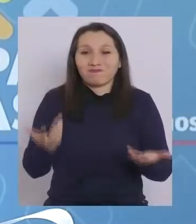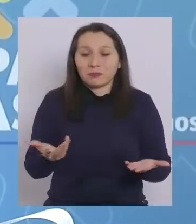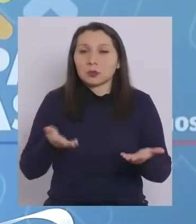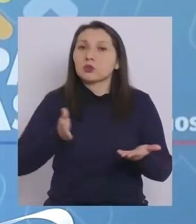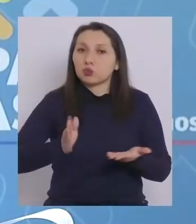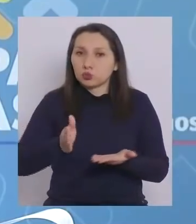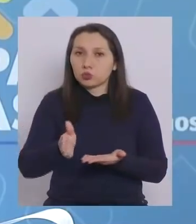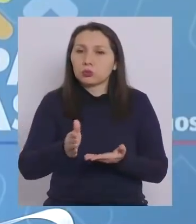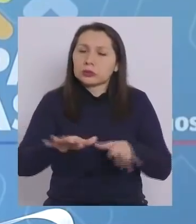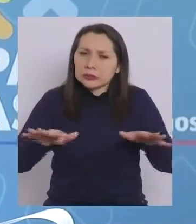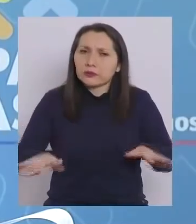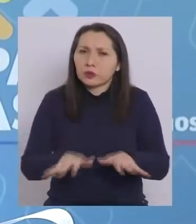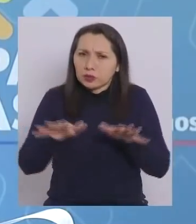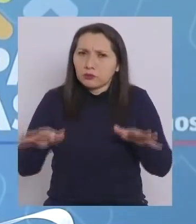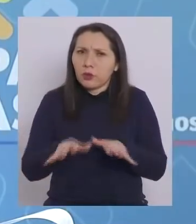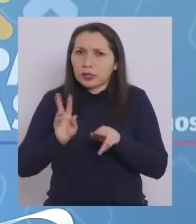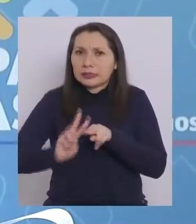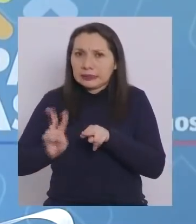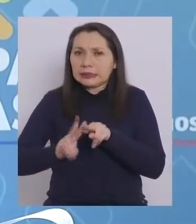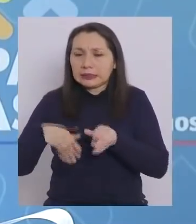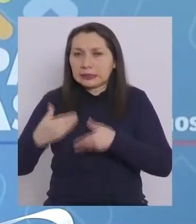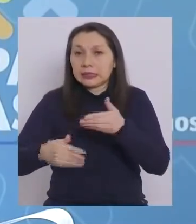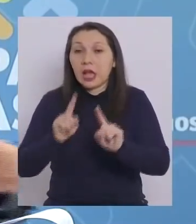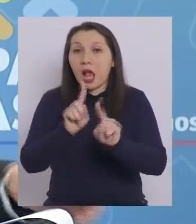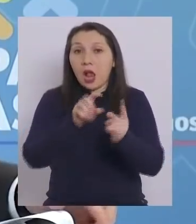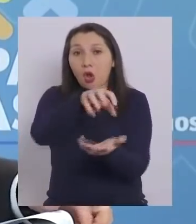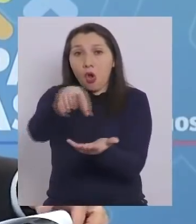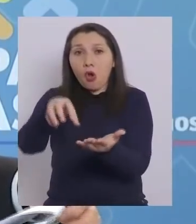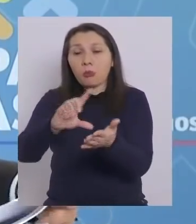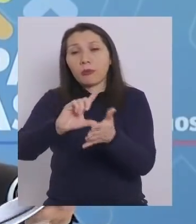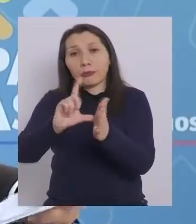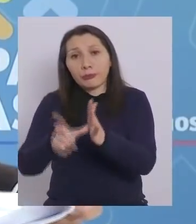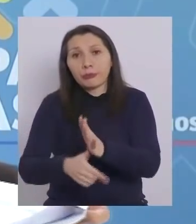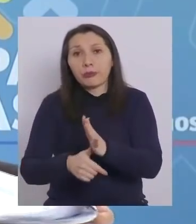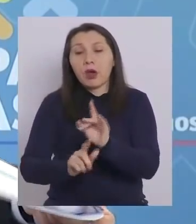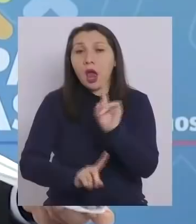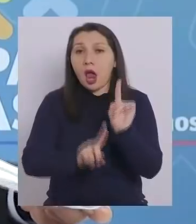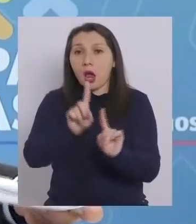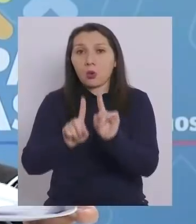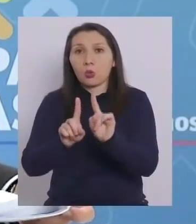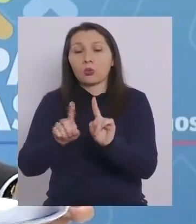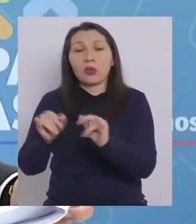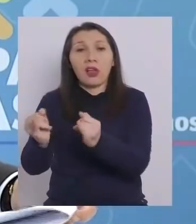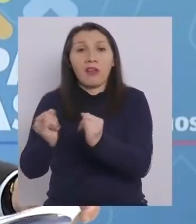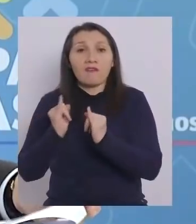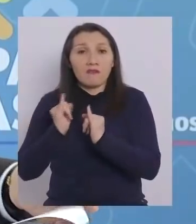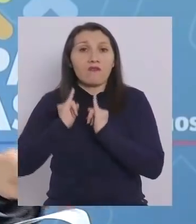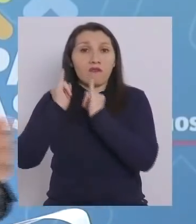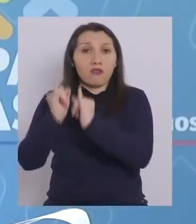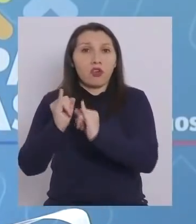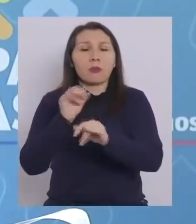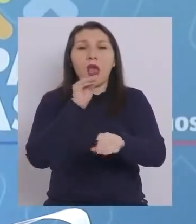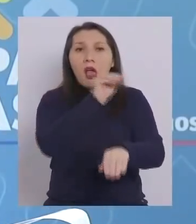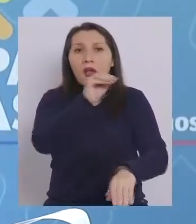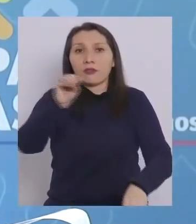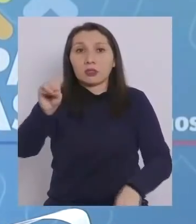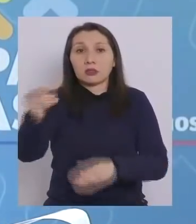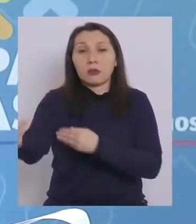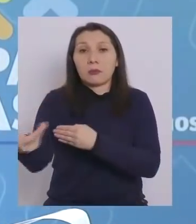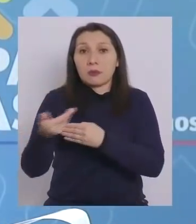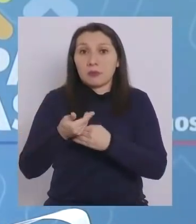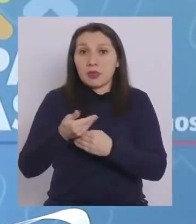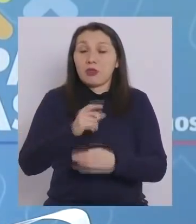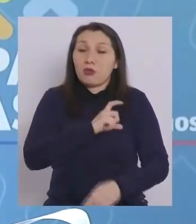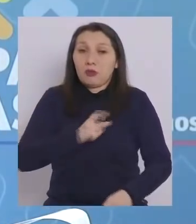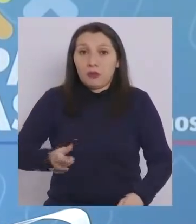hay que seguir esforzándose. Y aquellas comunas que están más retrasadas, cuyos datos se los hicimos llegar, ya que él los pidió,